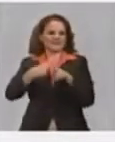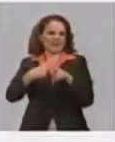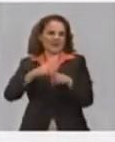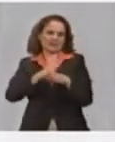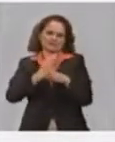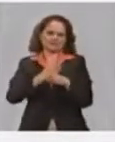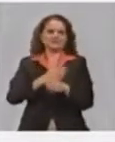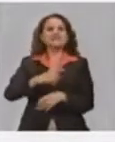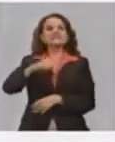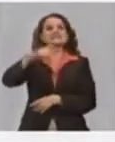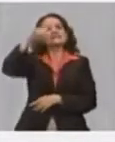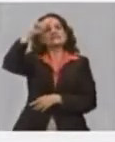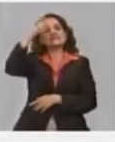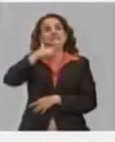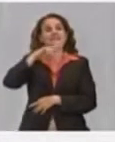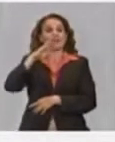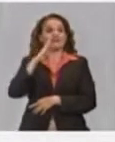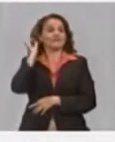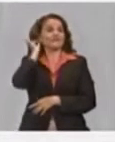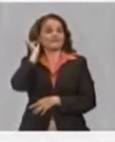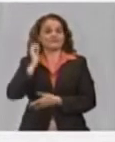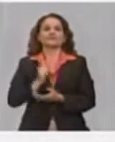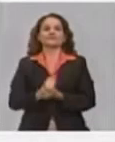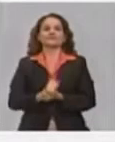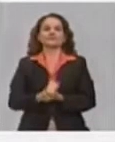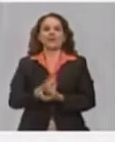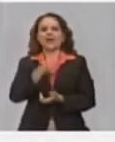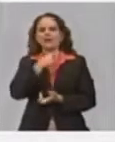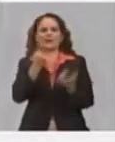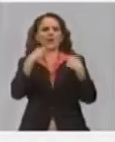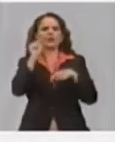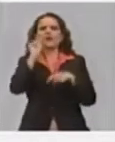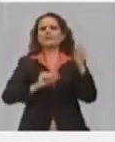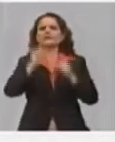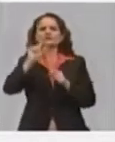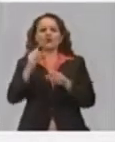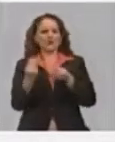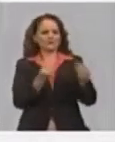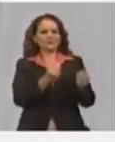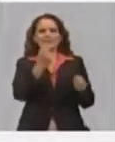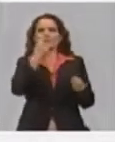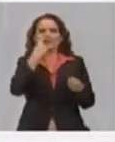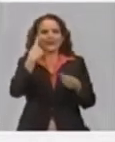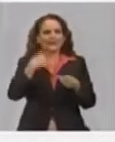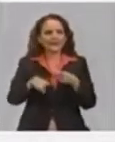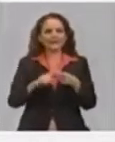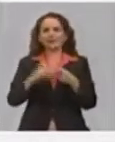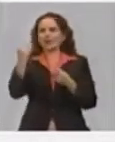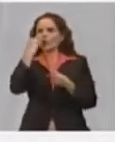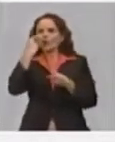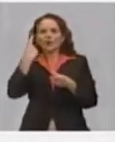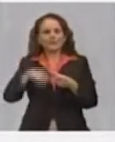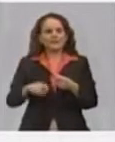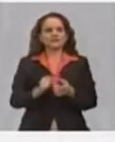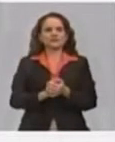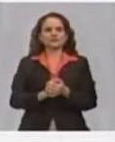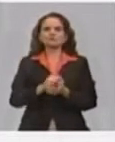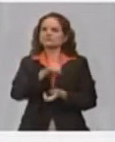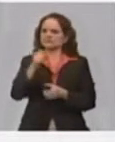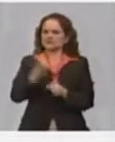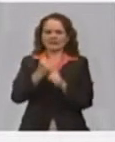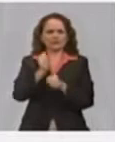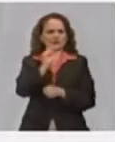mensajería, de alimentos, de medicamentos. Están los trabajadores del comercio, trabajadores sociales. Un grupo